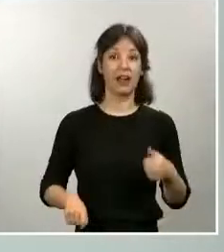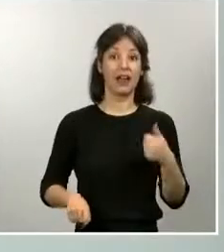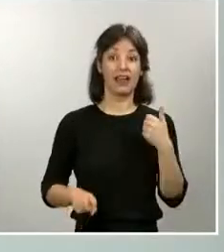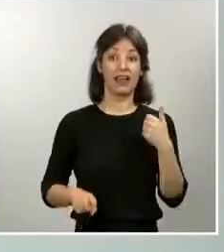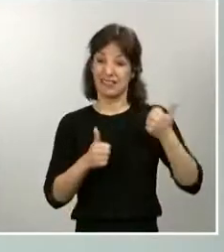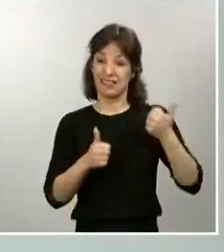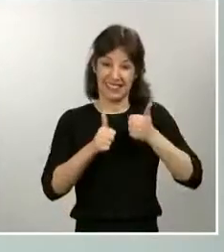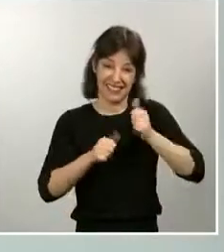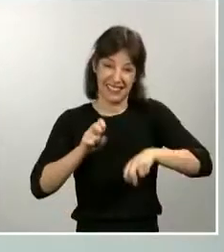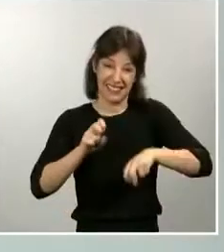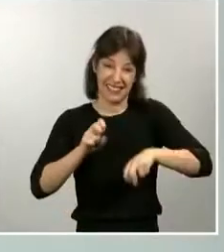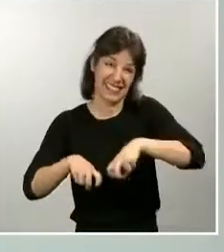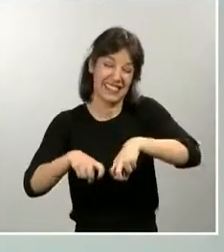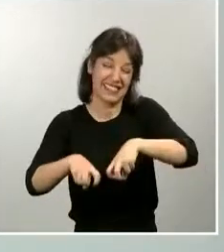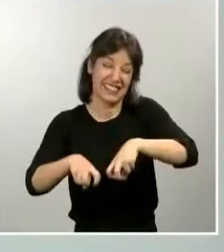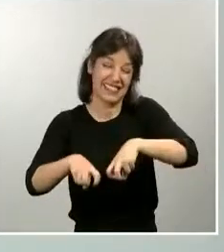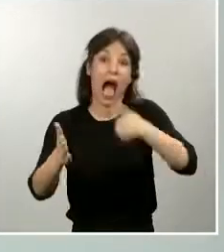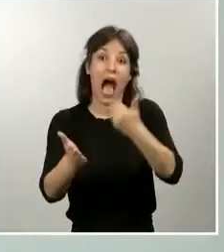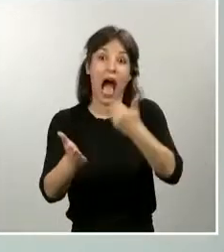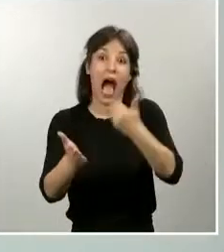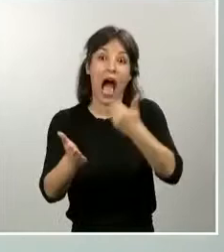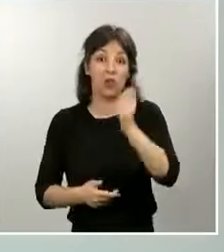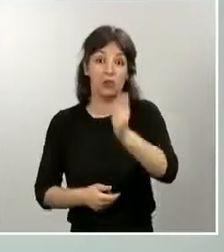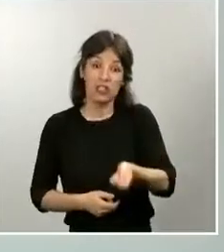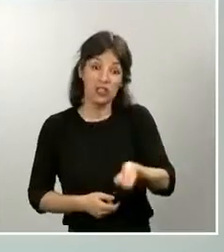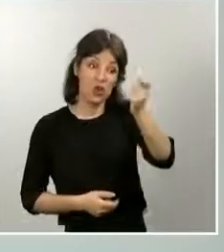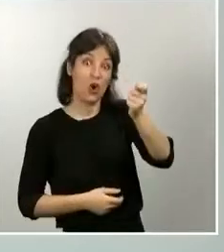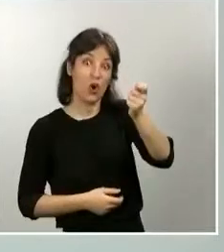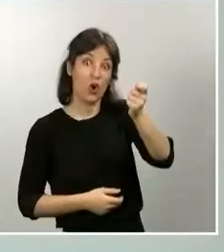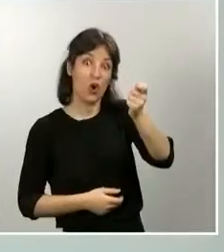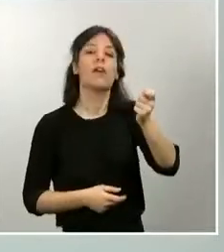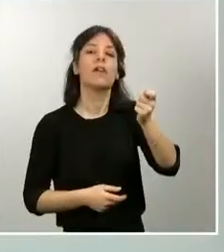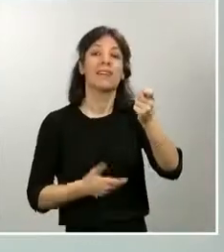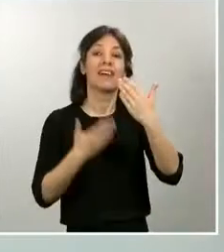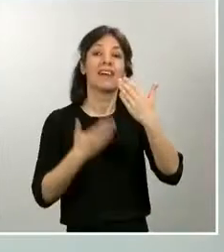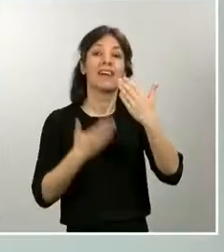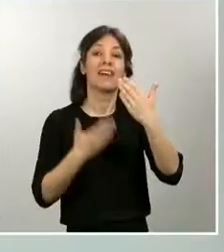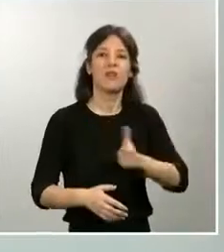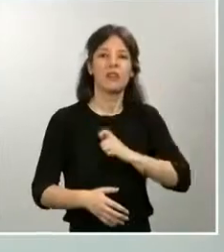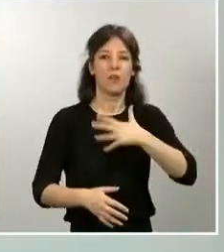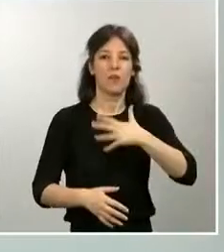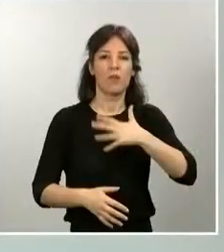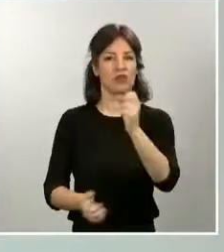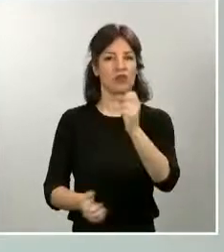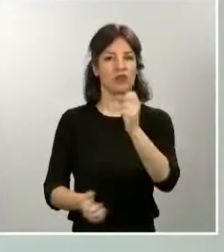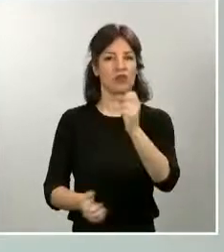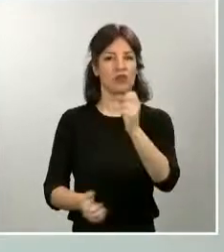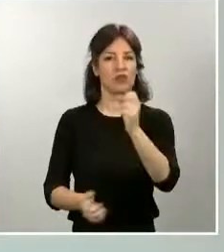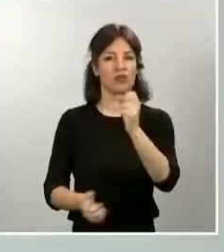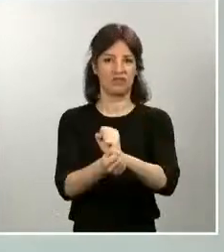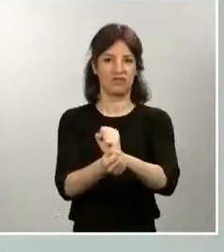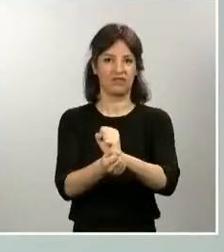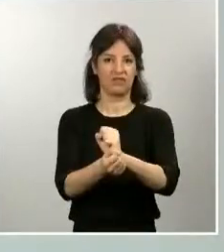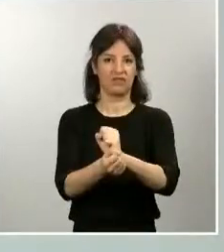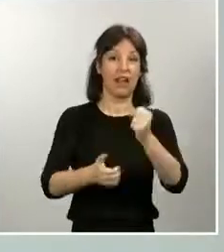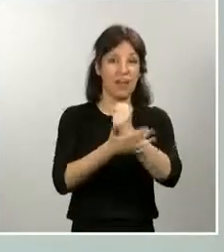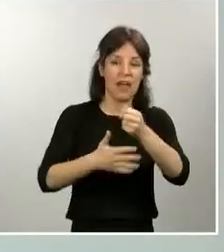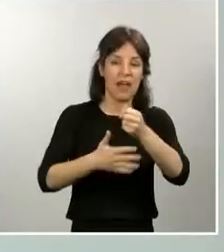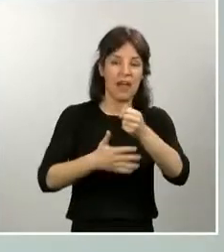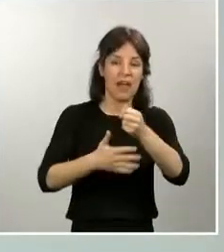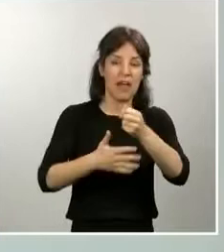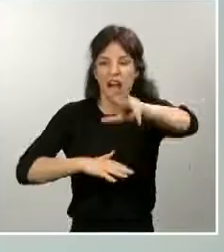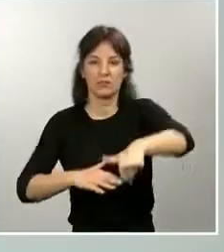fue amenazado con un cuchillo, permitió la detención de ambos y abortar el atraco. Gestiones